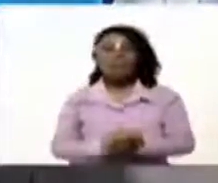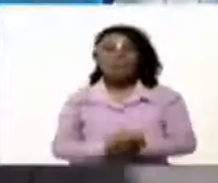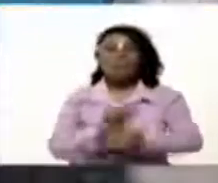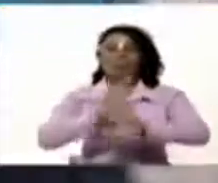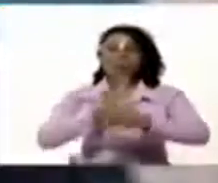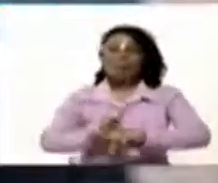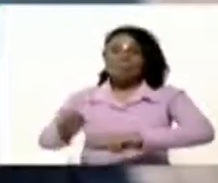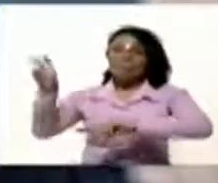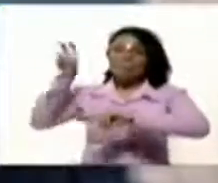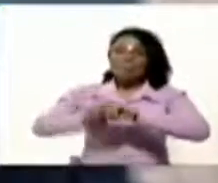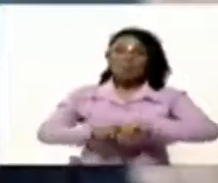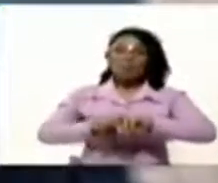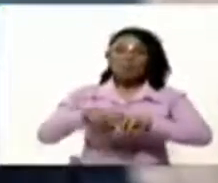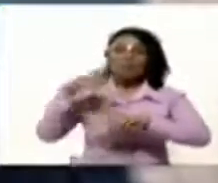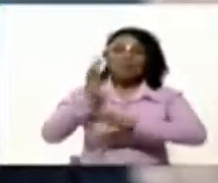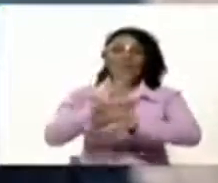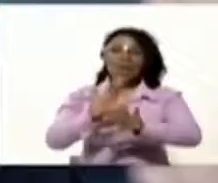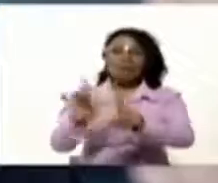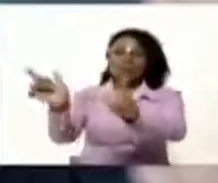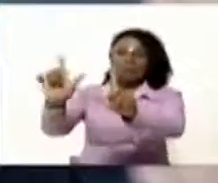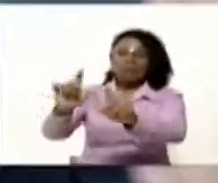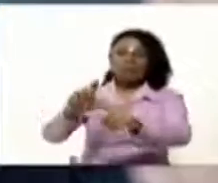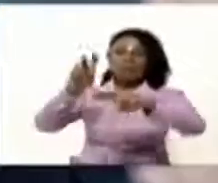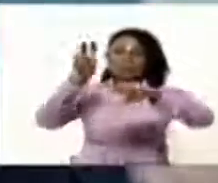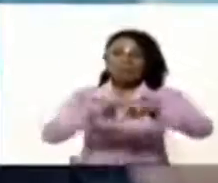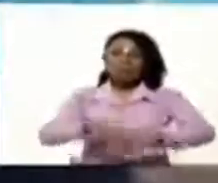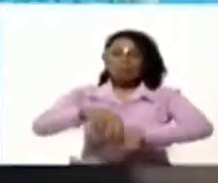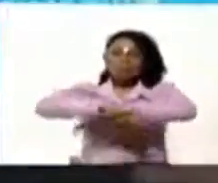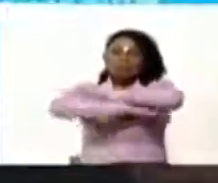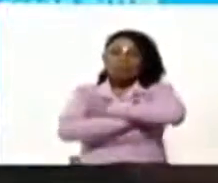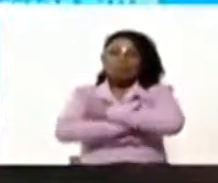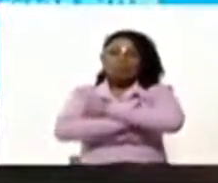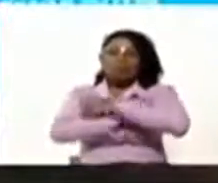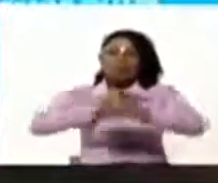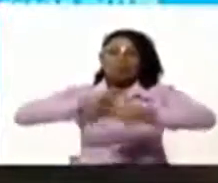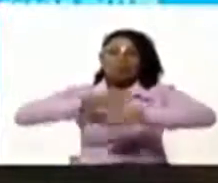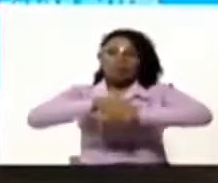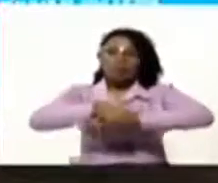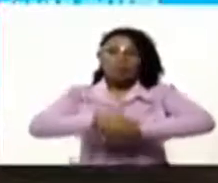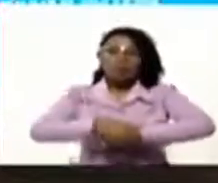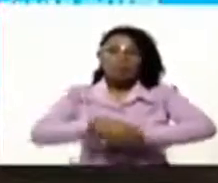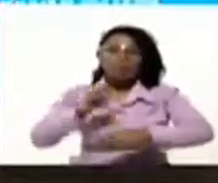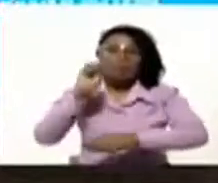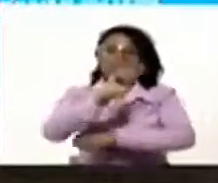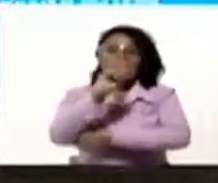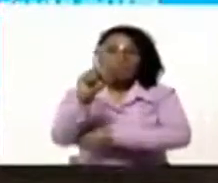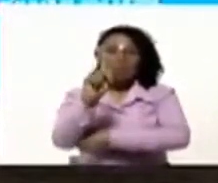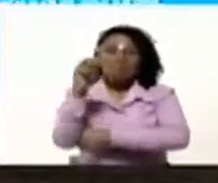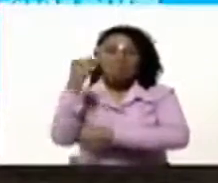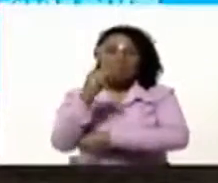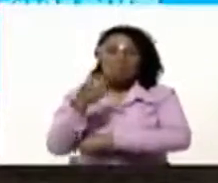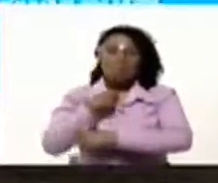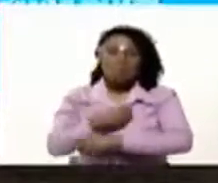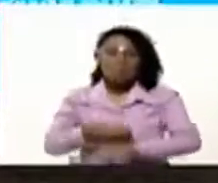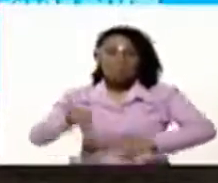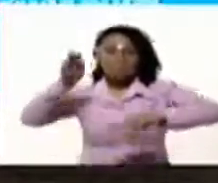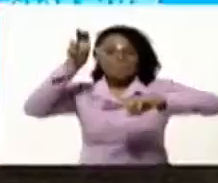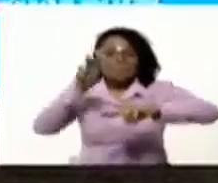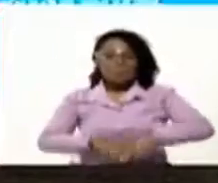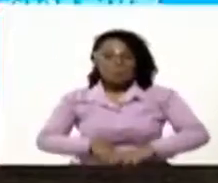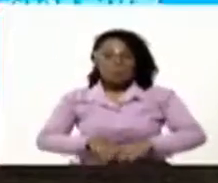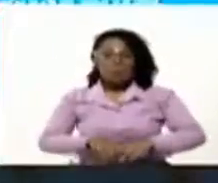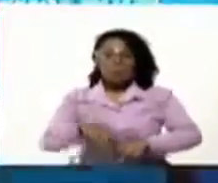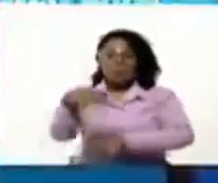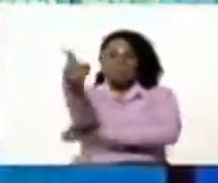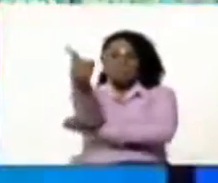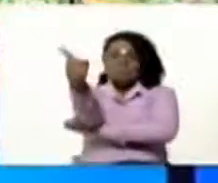butaca. Tengo el televisor. Héctor Rodríguez. Y el 21 de noviembre me siento en mi butaca.